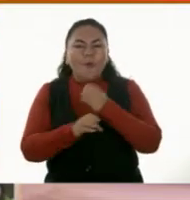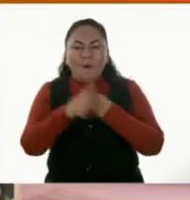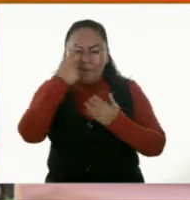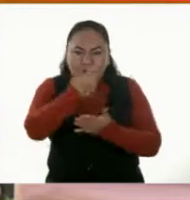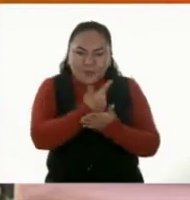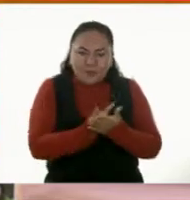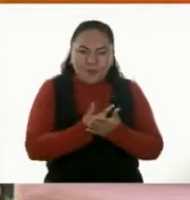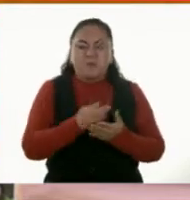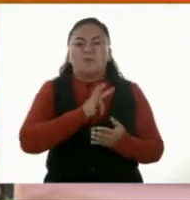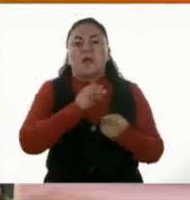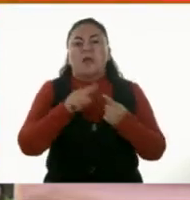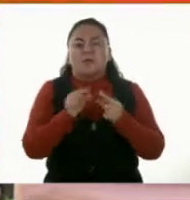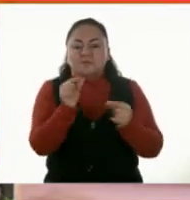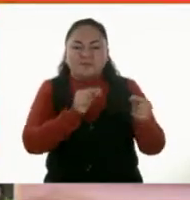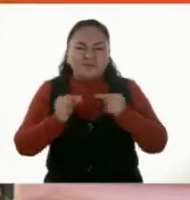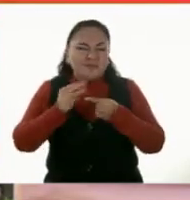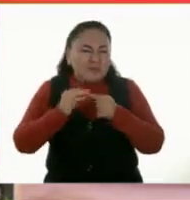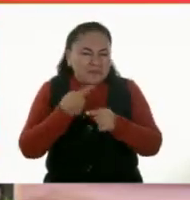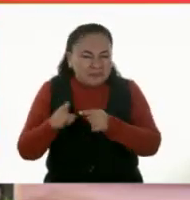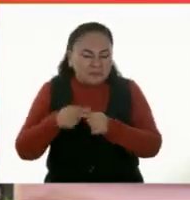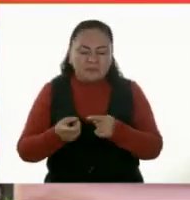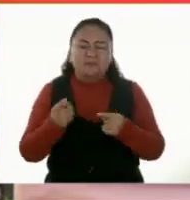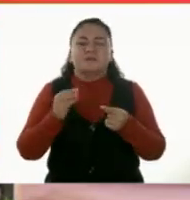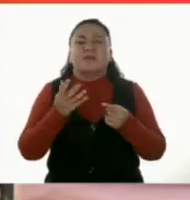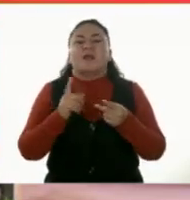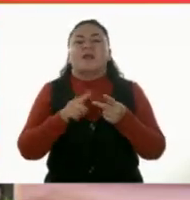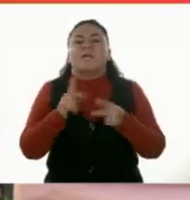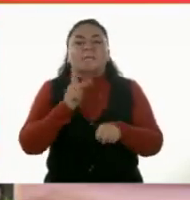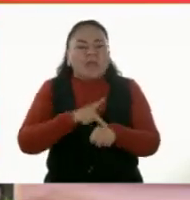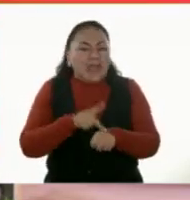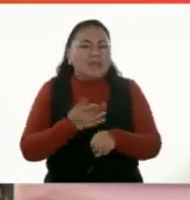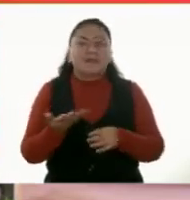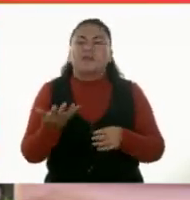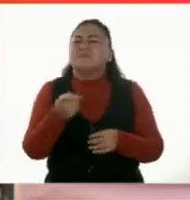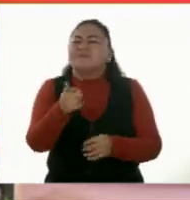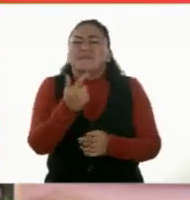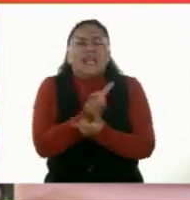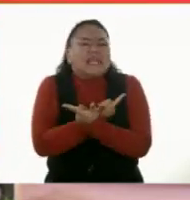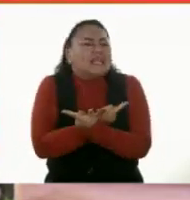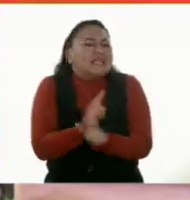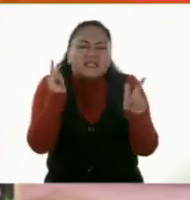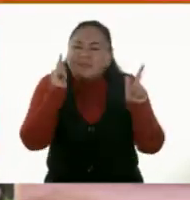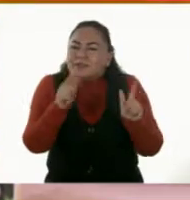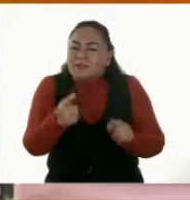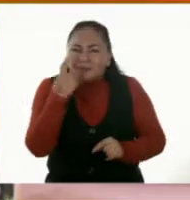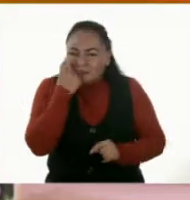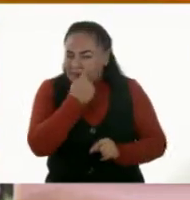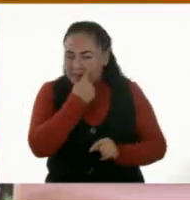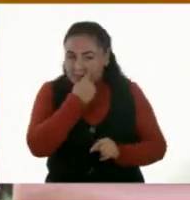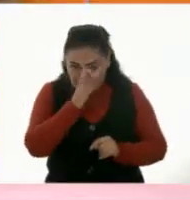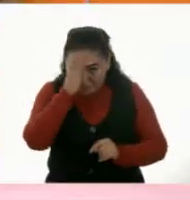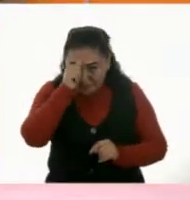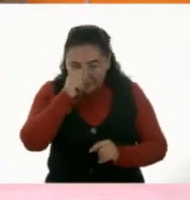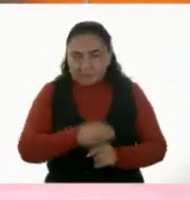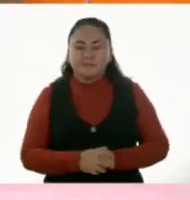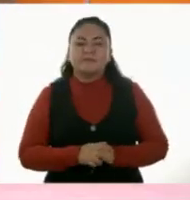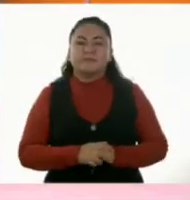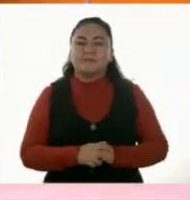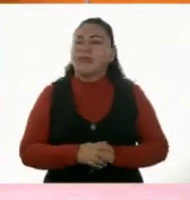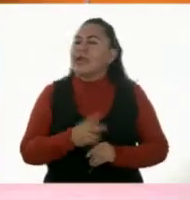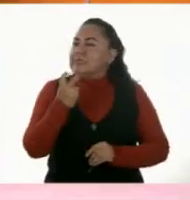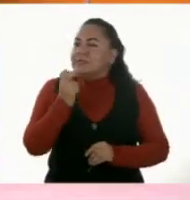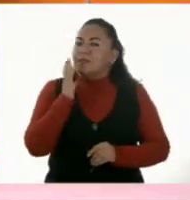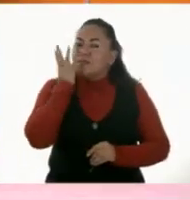contar. Semillas, frijolitos, piedritas, lo que te sirva. ¿De acuerdo? Esa es una